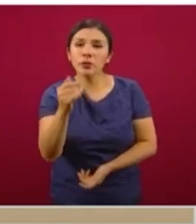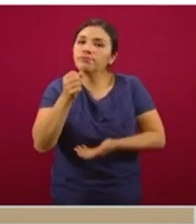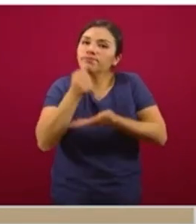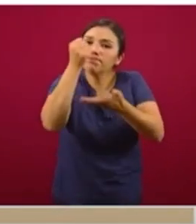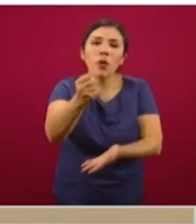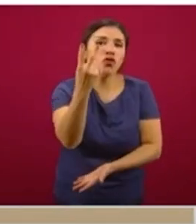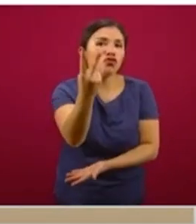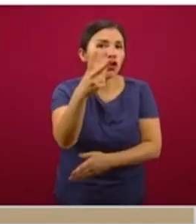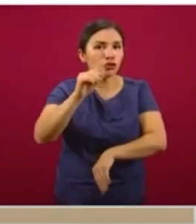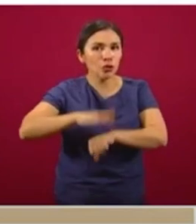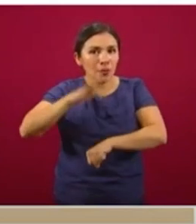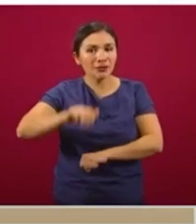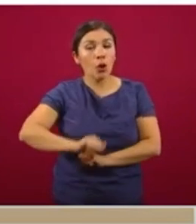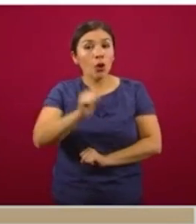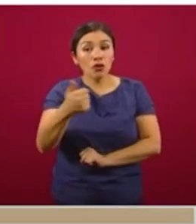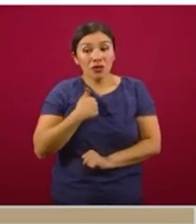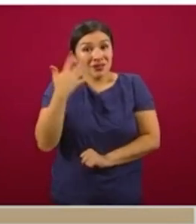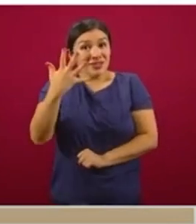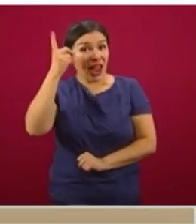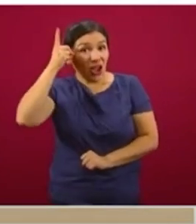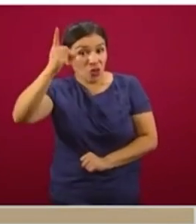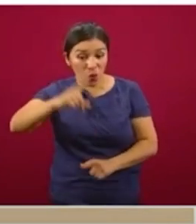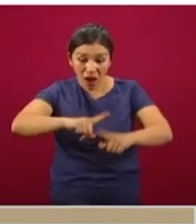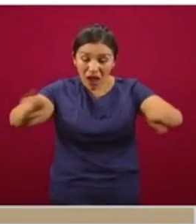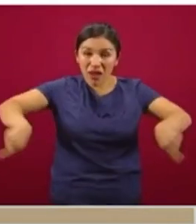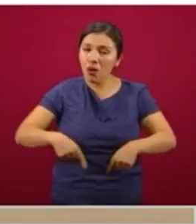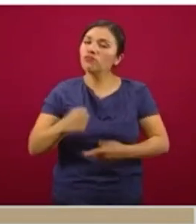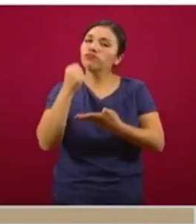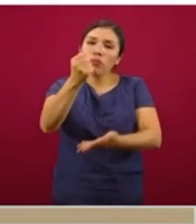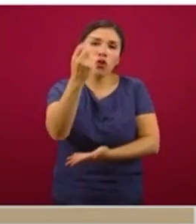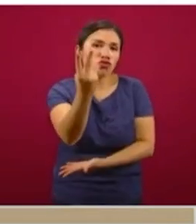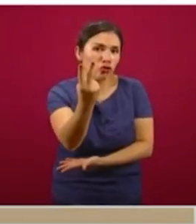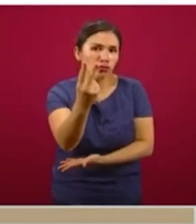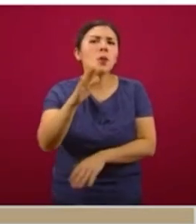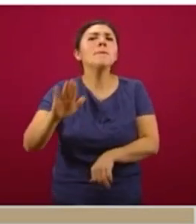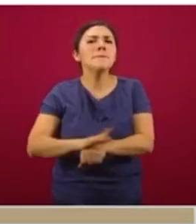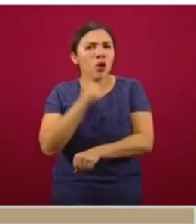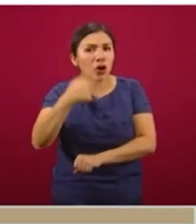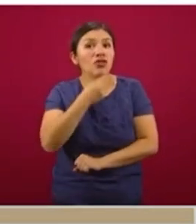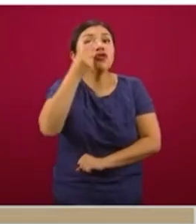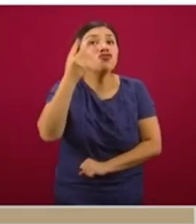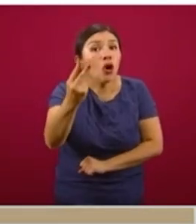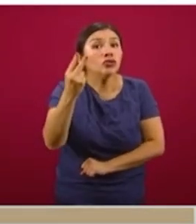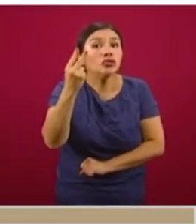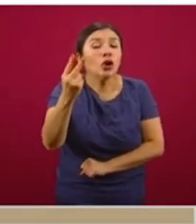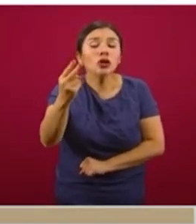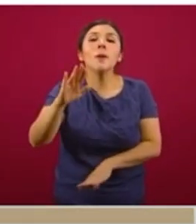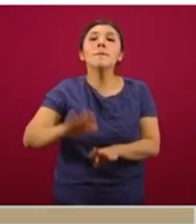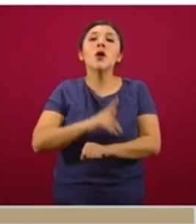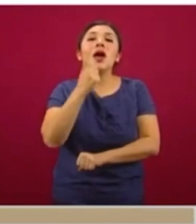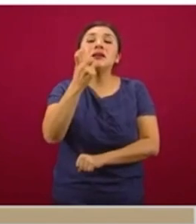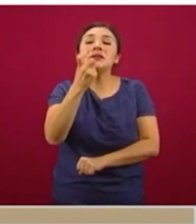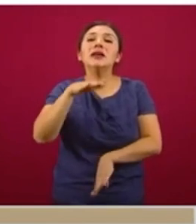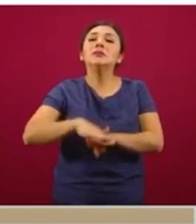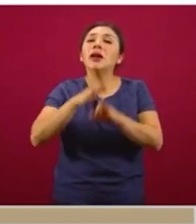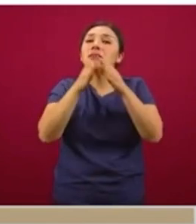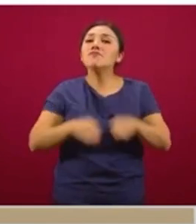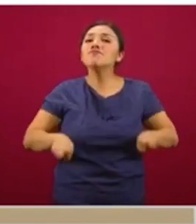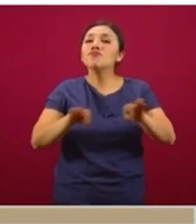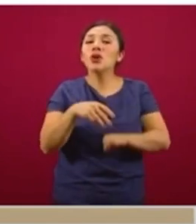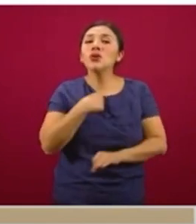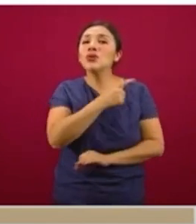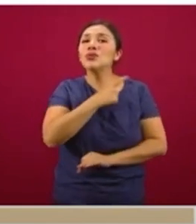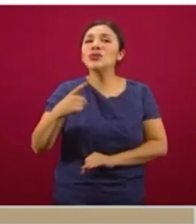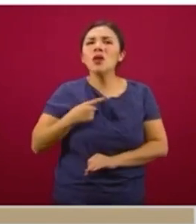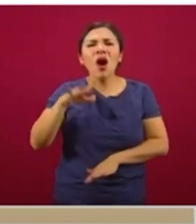dos, si un productor tiene cinco hectáreas, se le va a dar para dos. ¿Por qué hago énfasis en esto? Porque este es uno de los mensajes que me parece que se